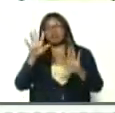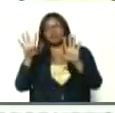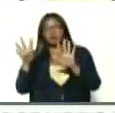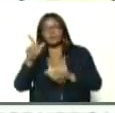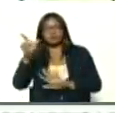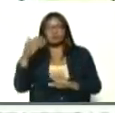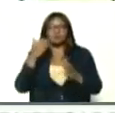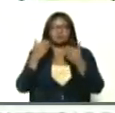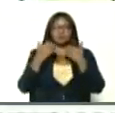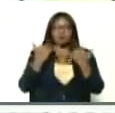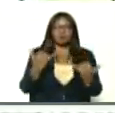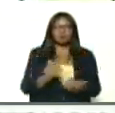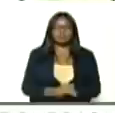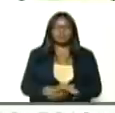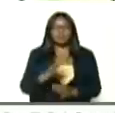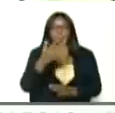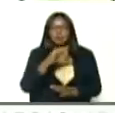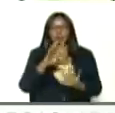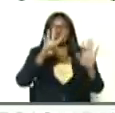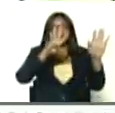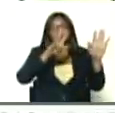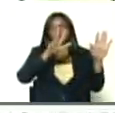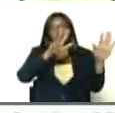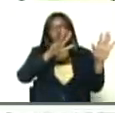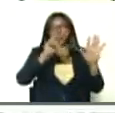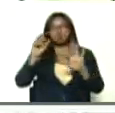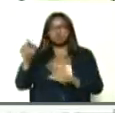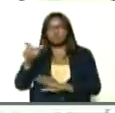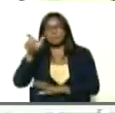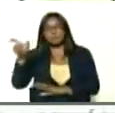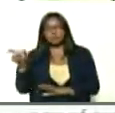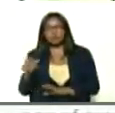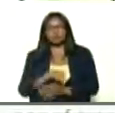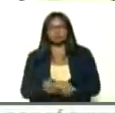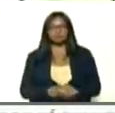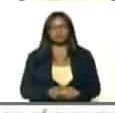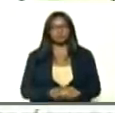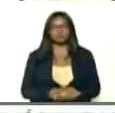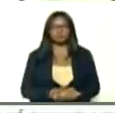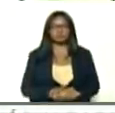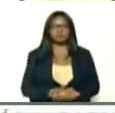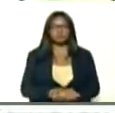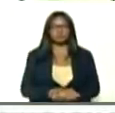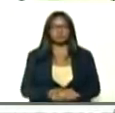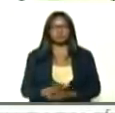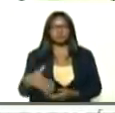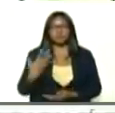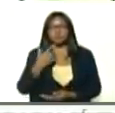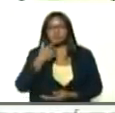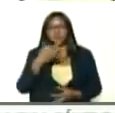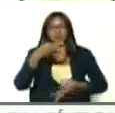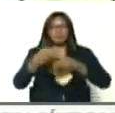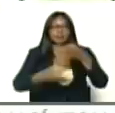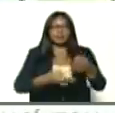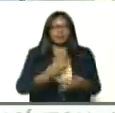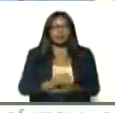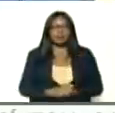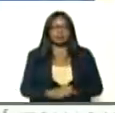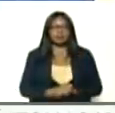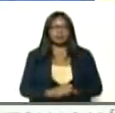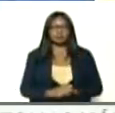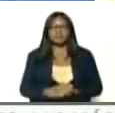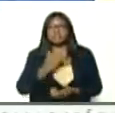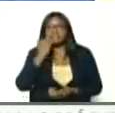nuevos, casi 800 casos, pudiéramos decir, le decía yo, a la vicepresidenta hoy, que por ahí, está